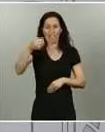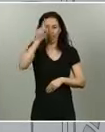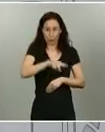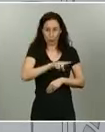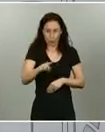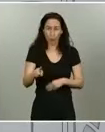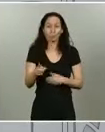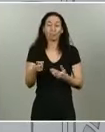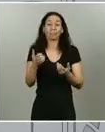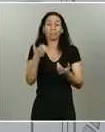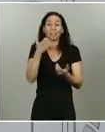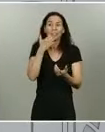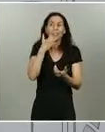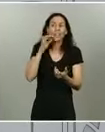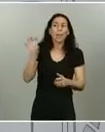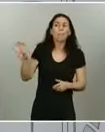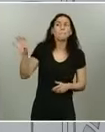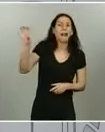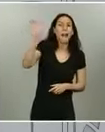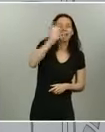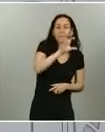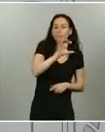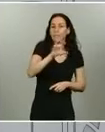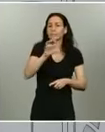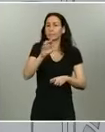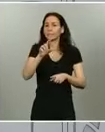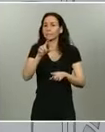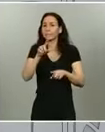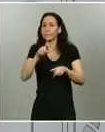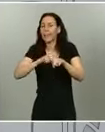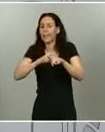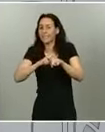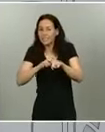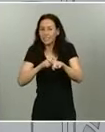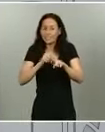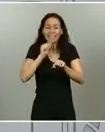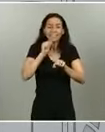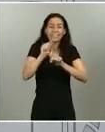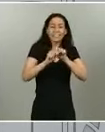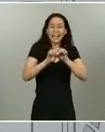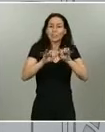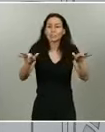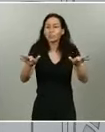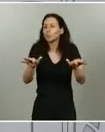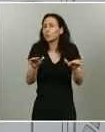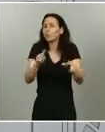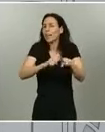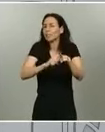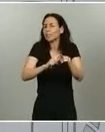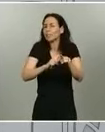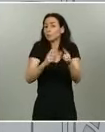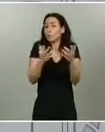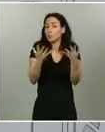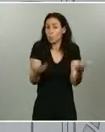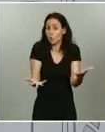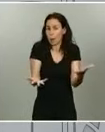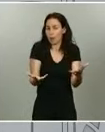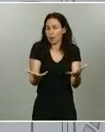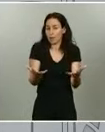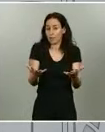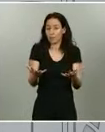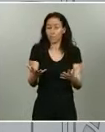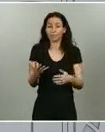circunstancias, con qué características de transmisión se pueden realizar? Hay aspectos relacionados con el tipo de